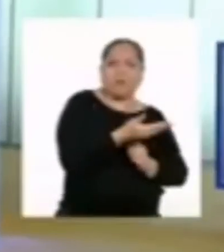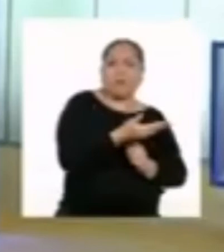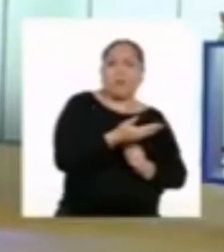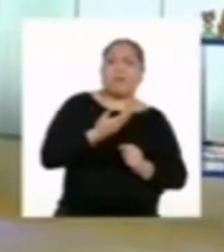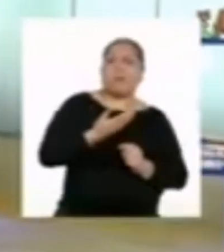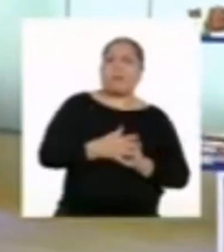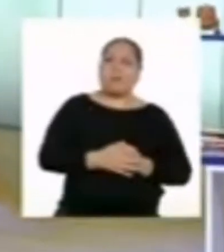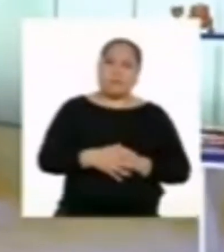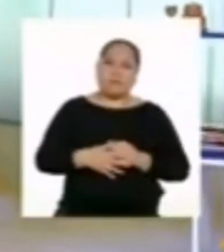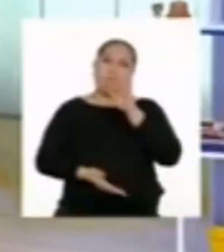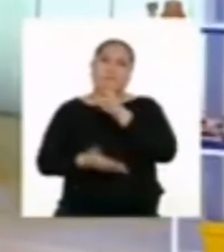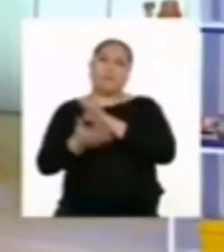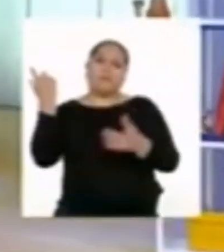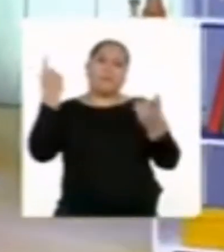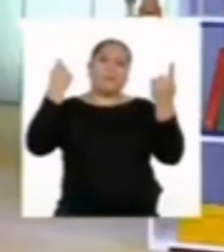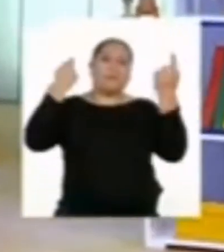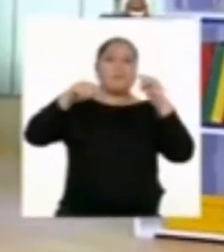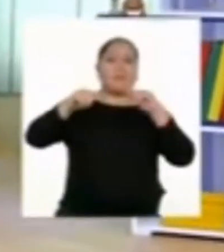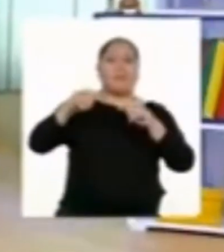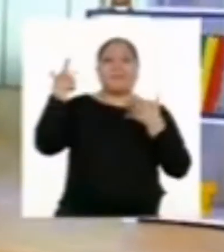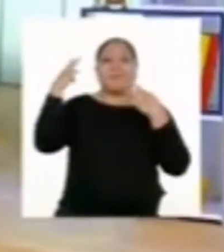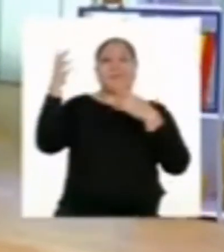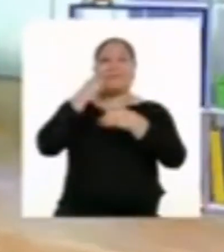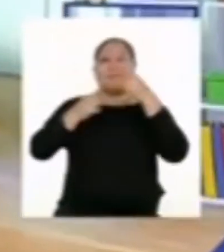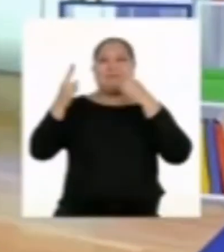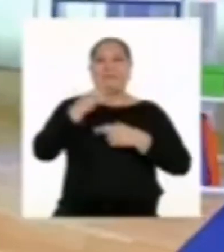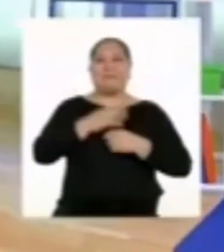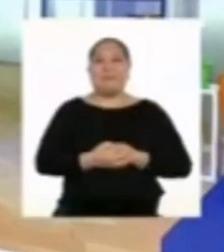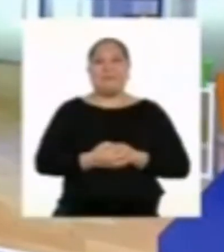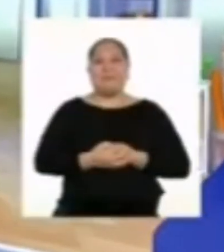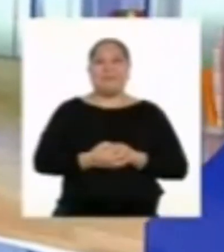¡Nos vamos a un corte y ya volvemos!